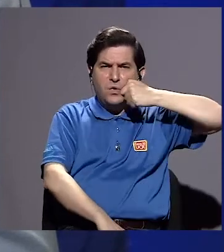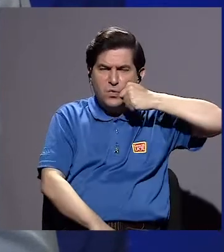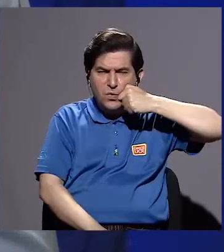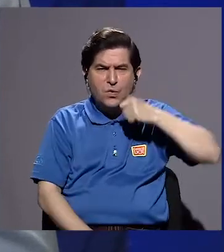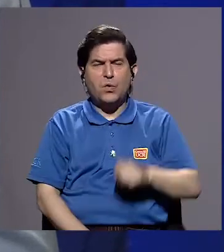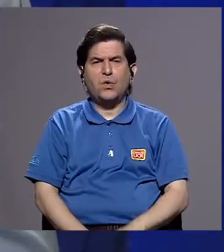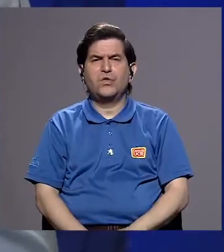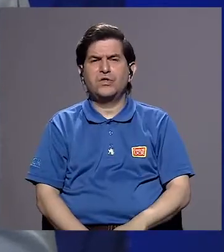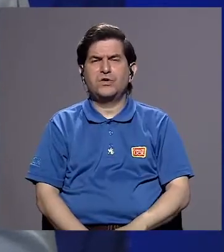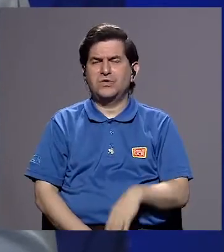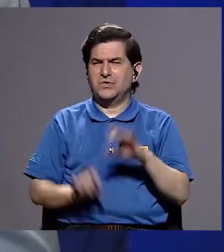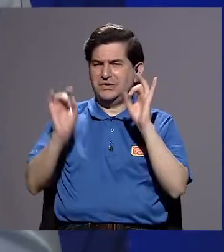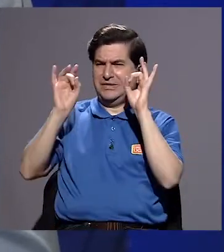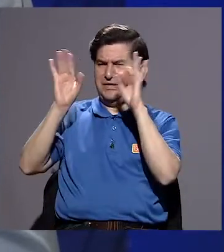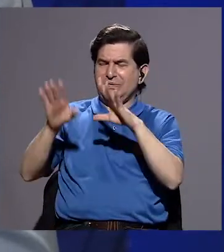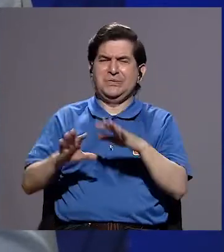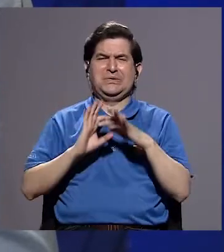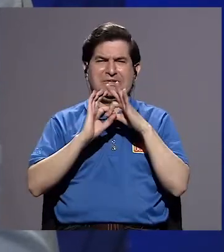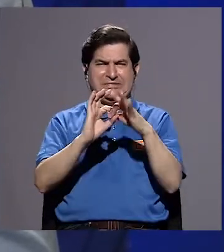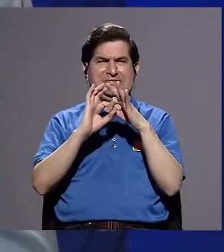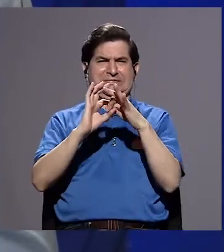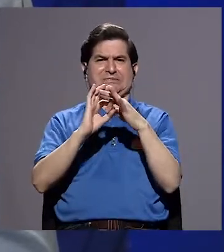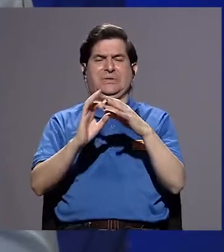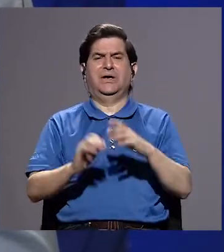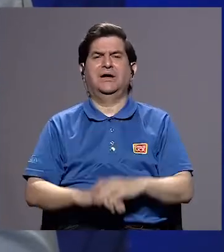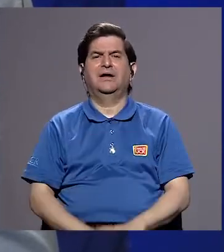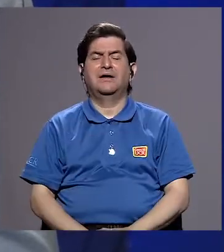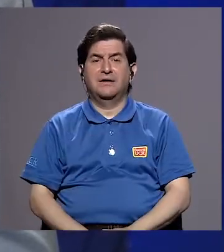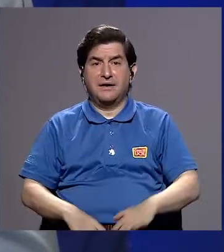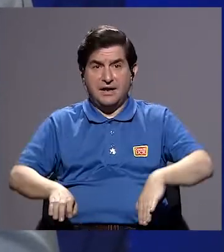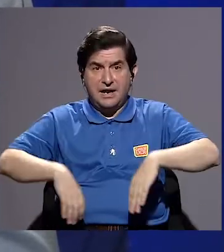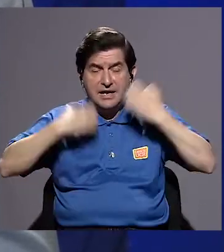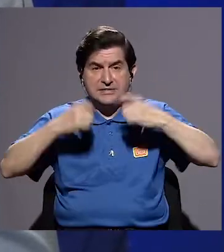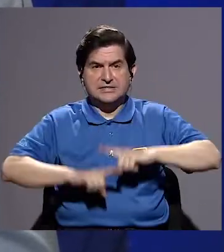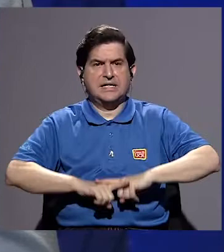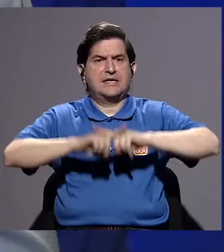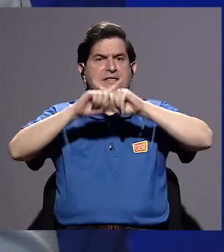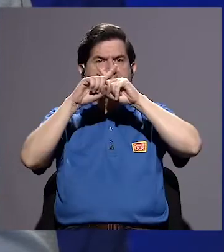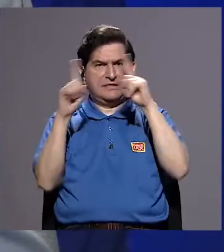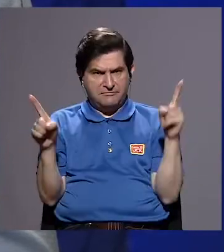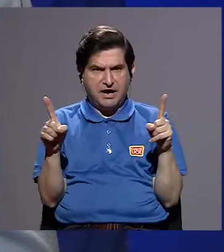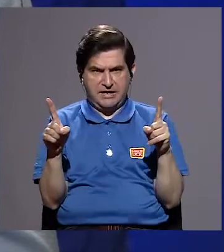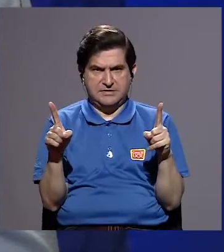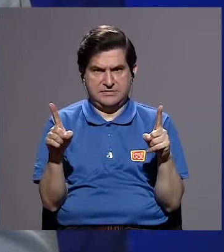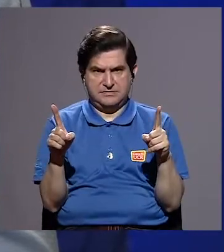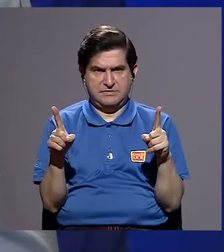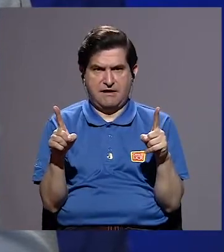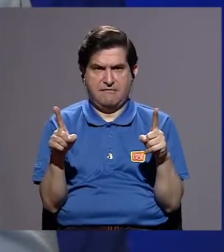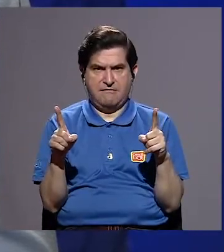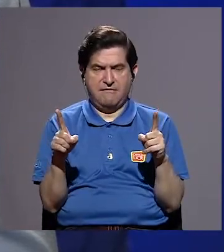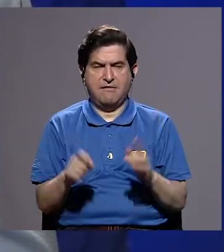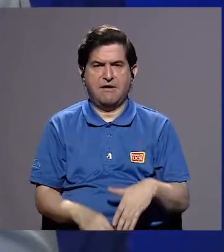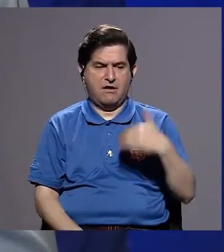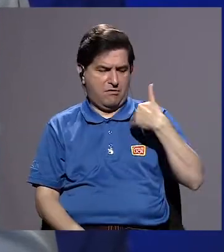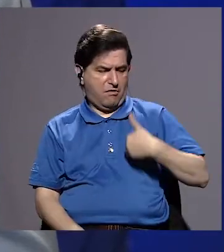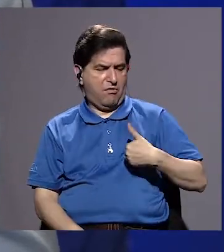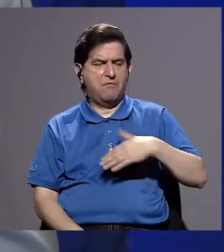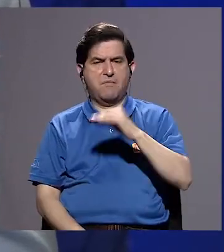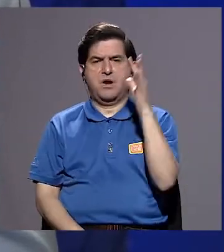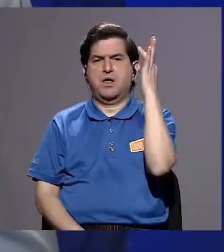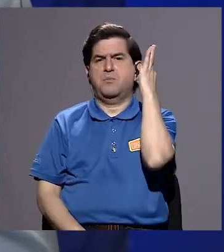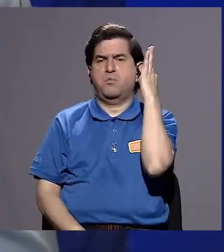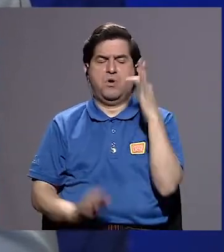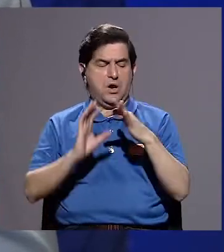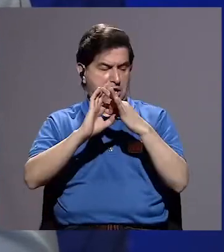tremendamente sexistas. Por ejemplo, existía una diferenciación para el hombre y la